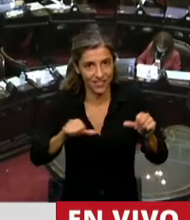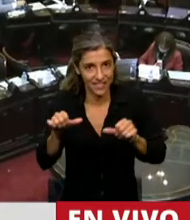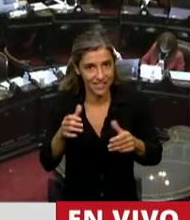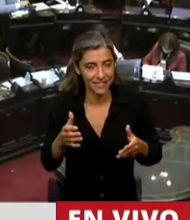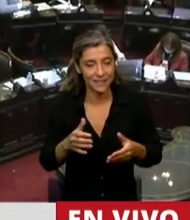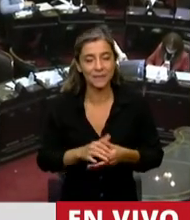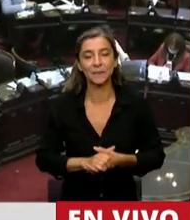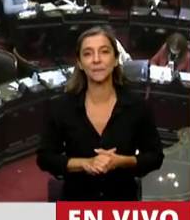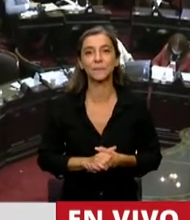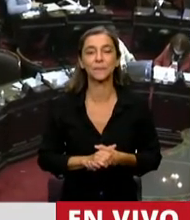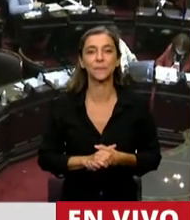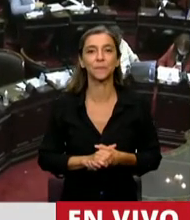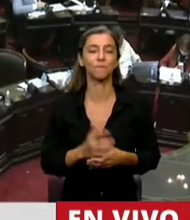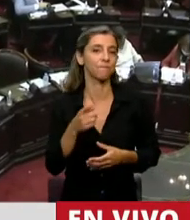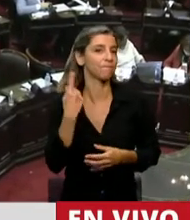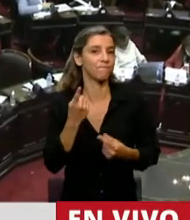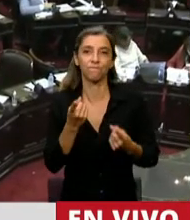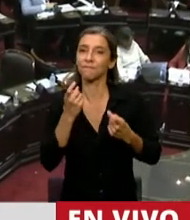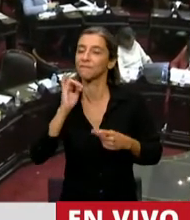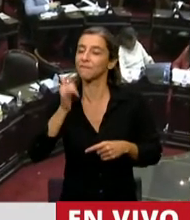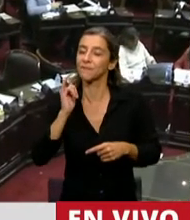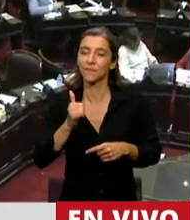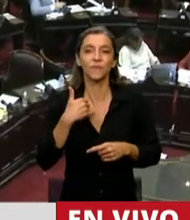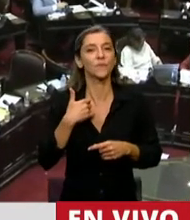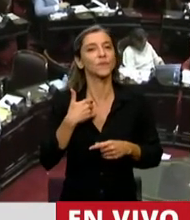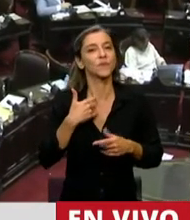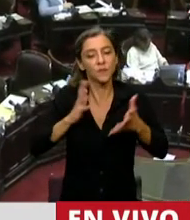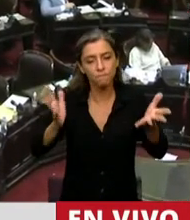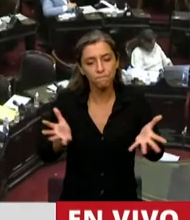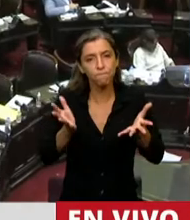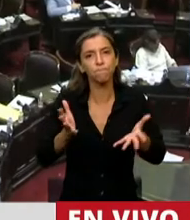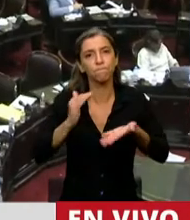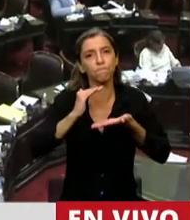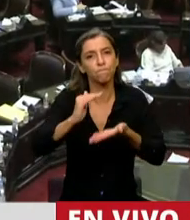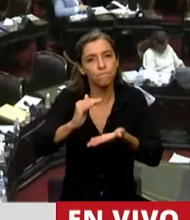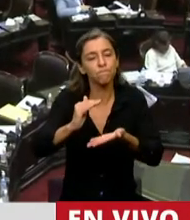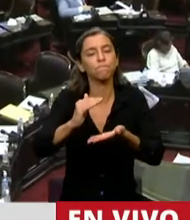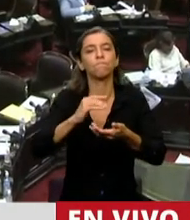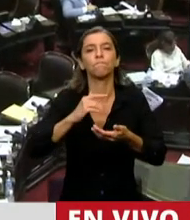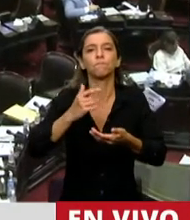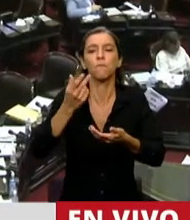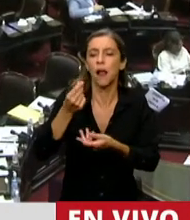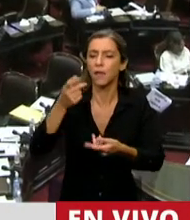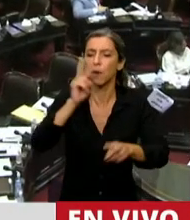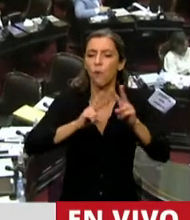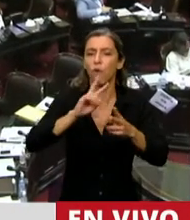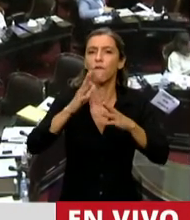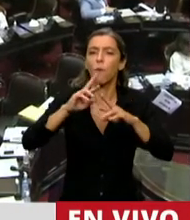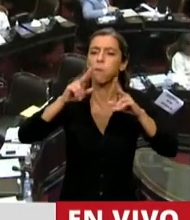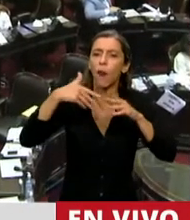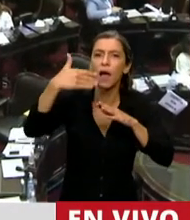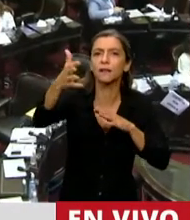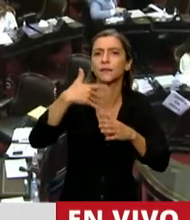necesidad de sostener, fortalecer y promover la ciencia, la tecnología, la innovación y la